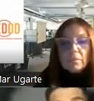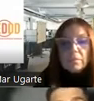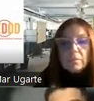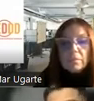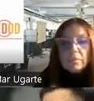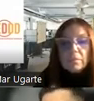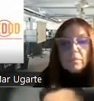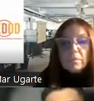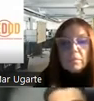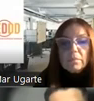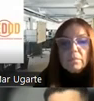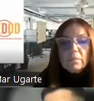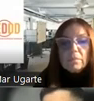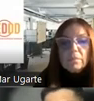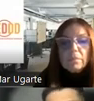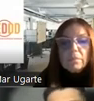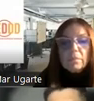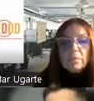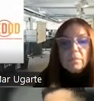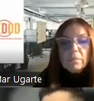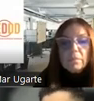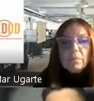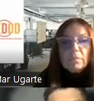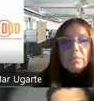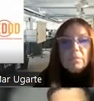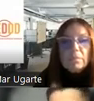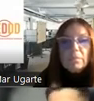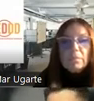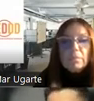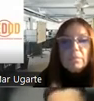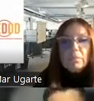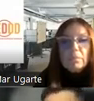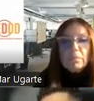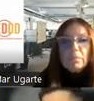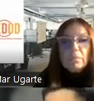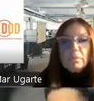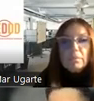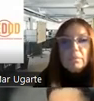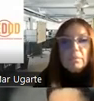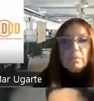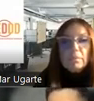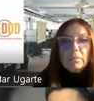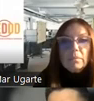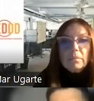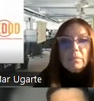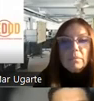voy a pedir que levante la mano en el chat el que se ha tomado alguna vez alguno de estos fármacos porque entonces el chat colasa. Pero todos estos